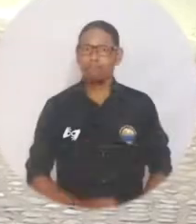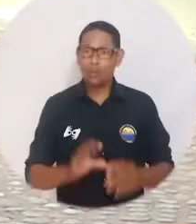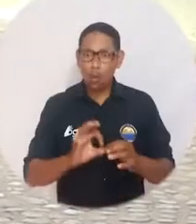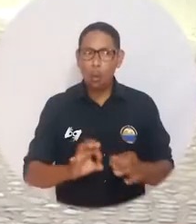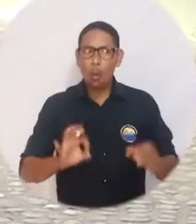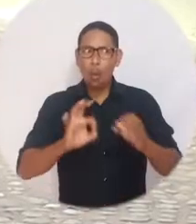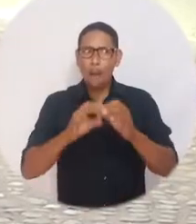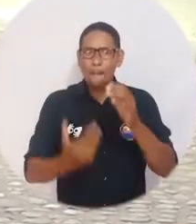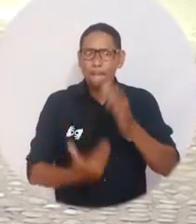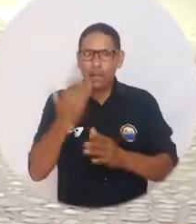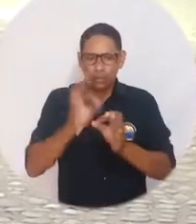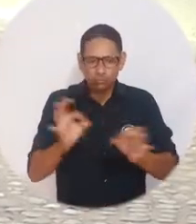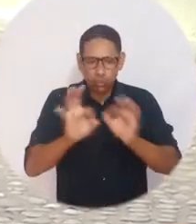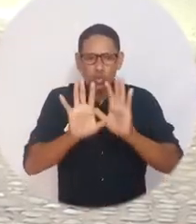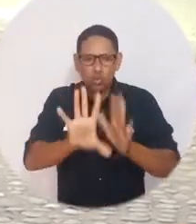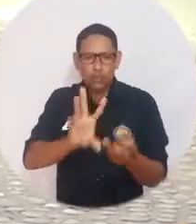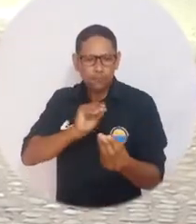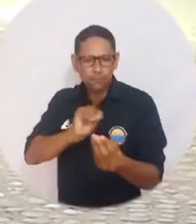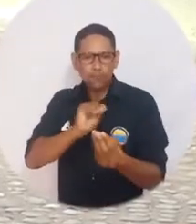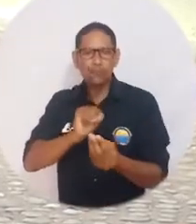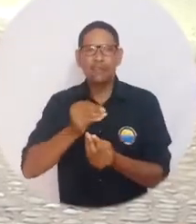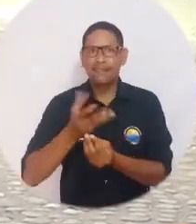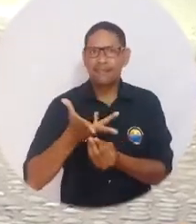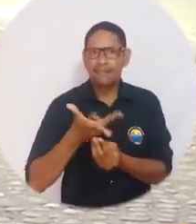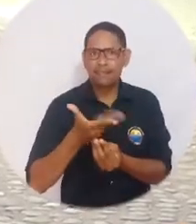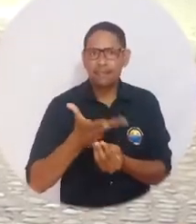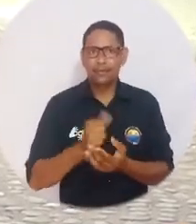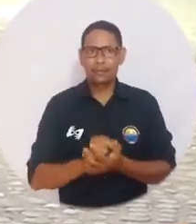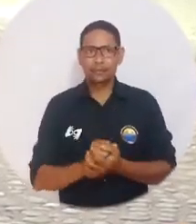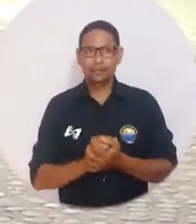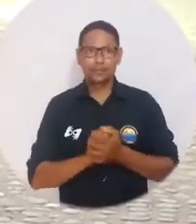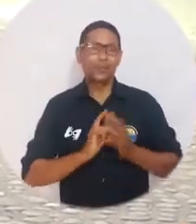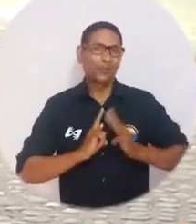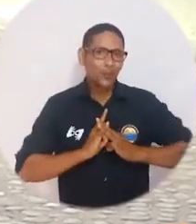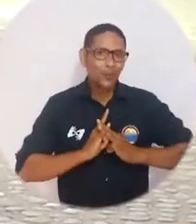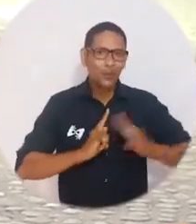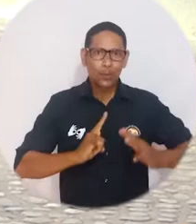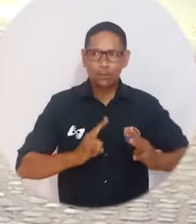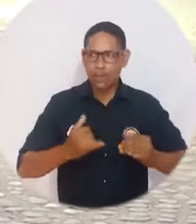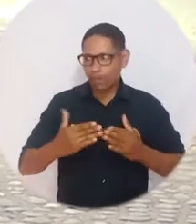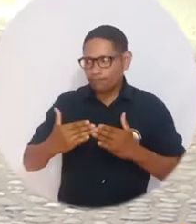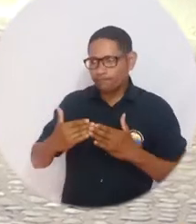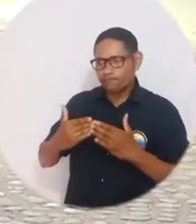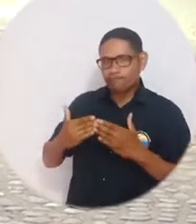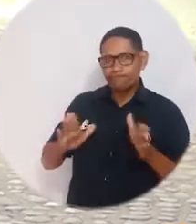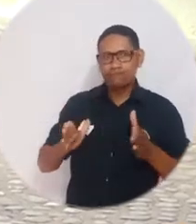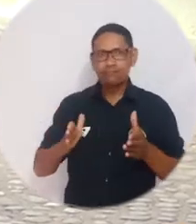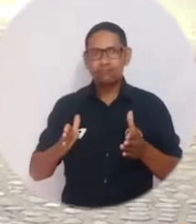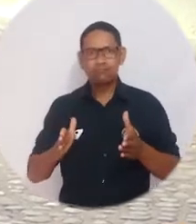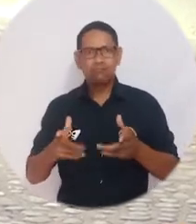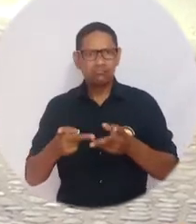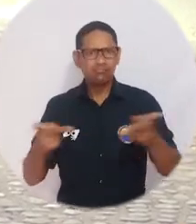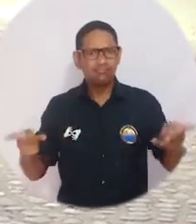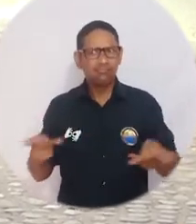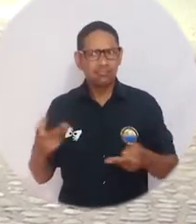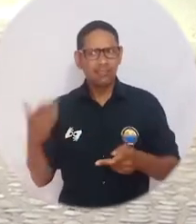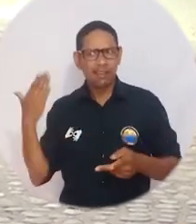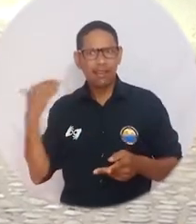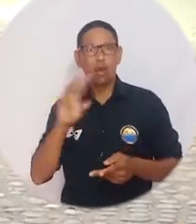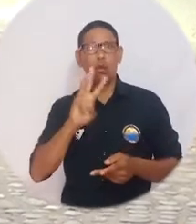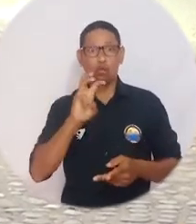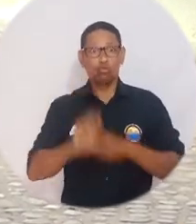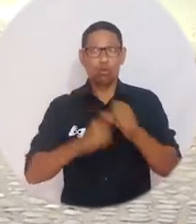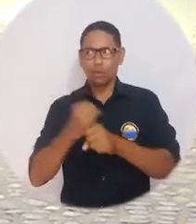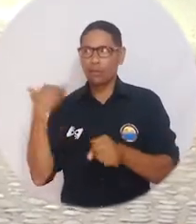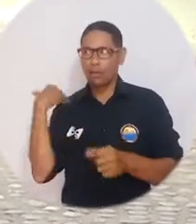Bueno, esta es una apuesta por la formación artística, la Universidad del Magdalena abre y apoya este